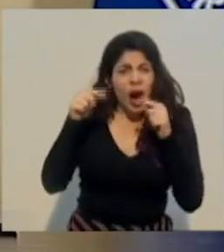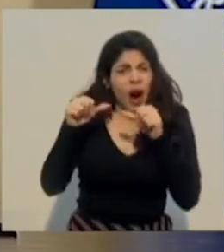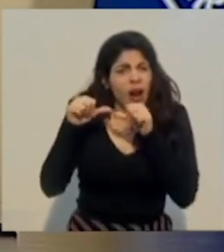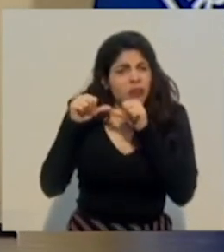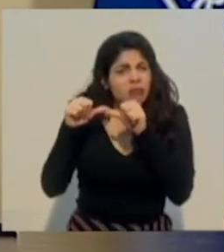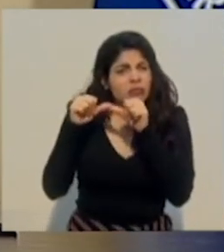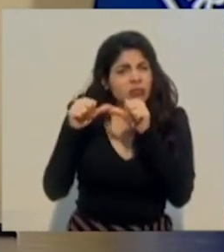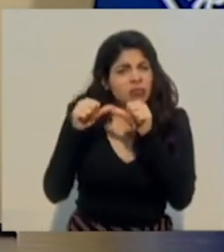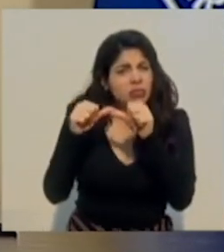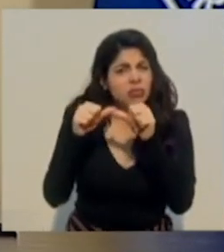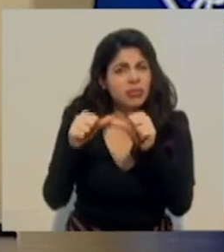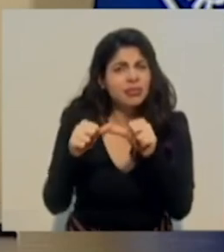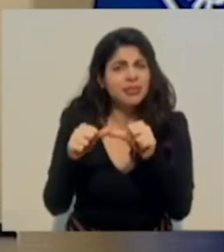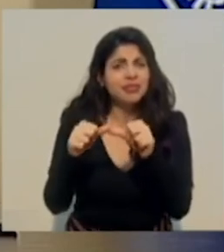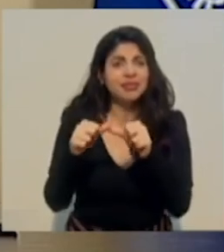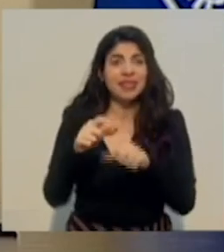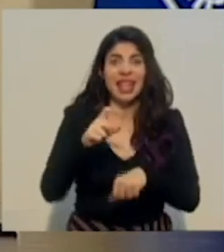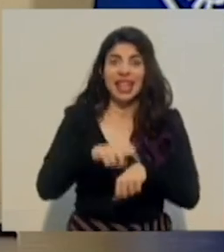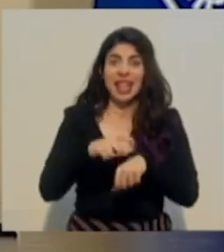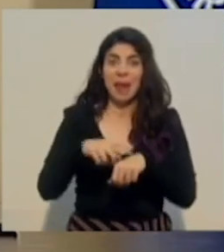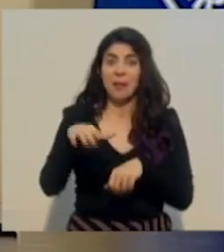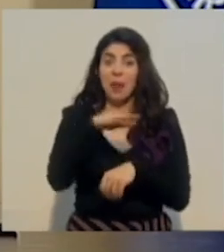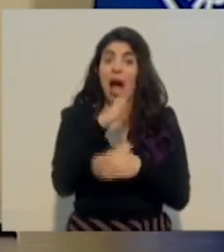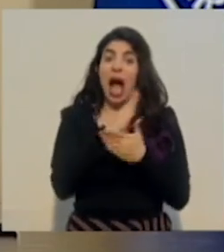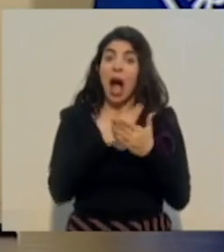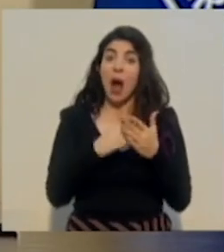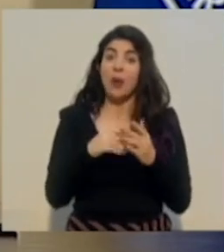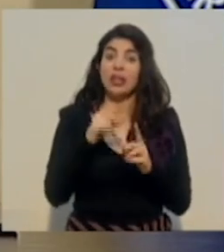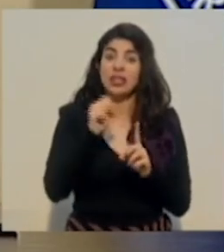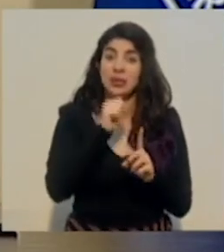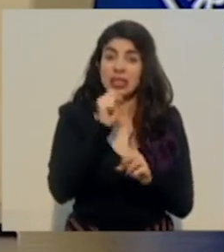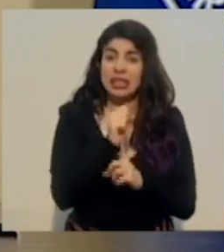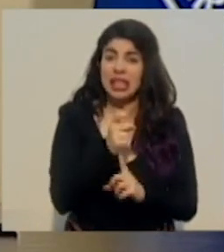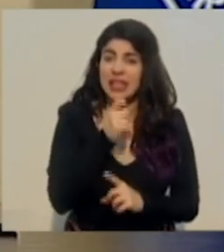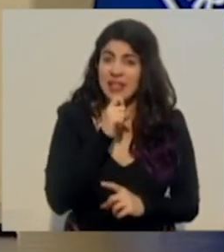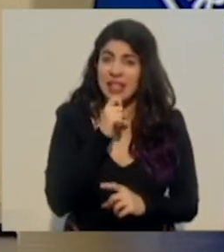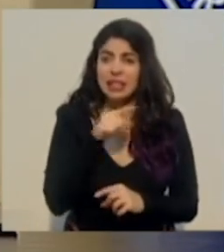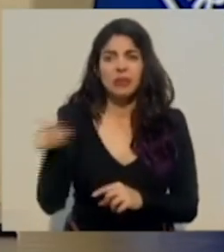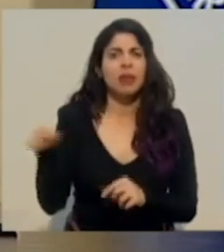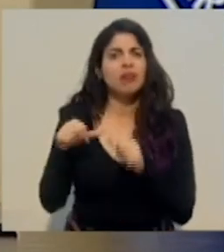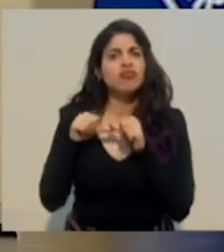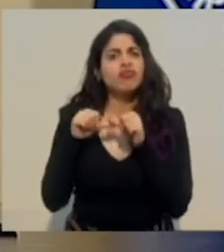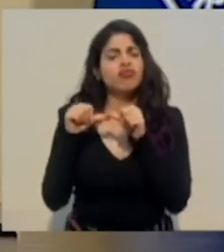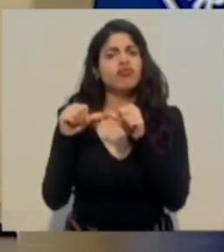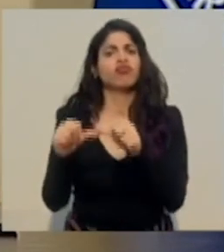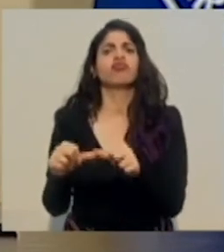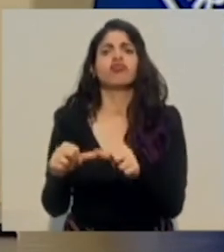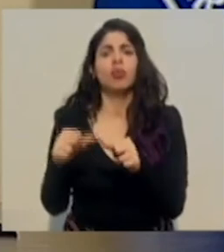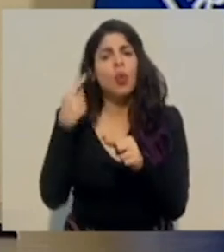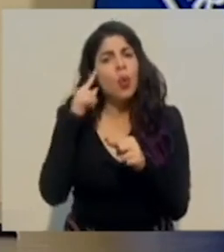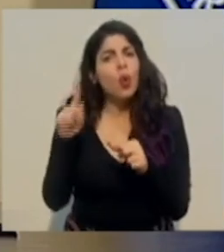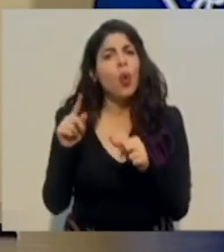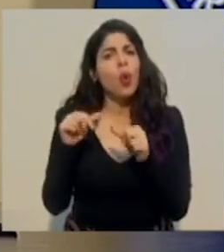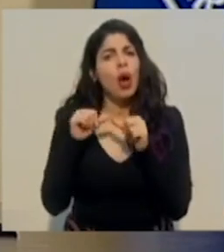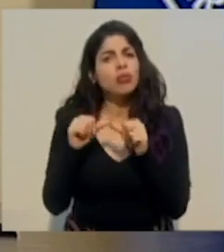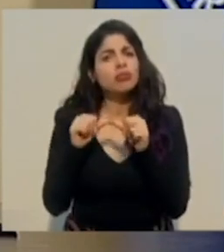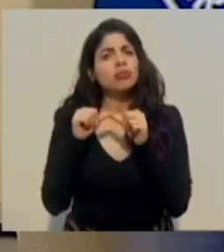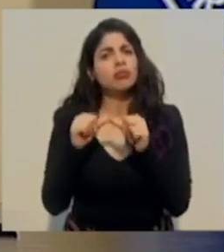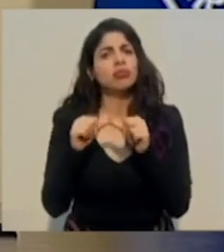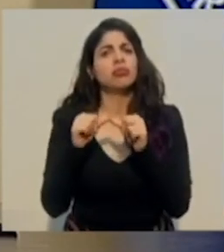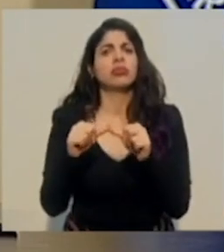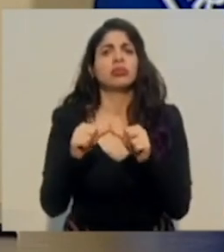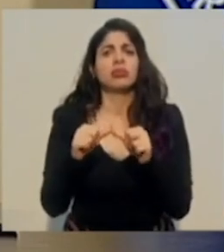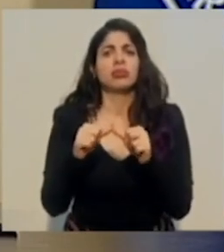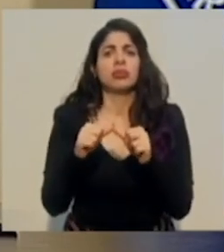épocas, digamos, más rígidas. Logran sostenerse a un mínimo vapor, pero se